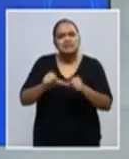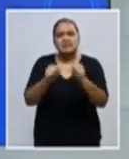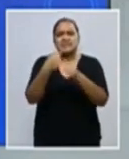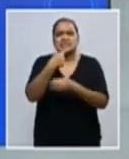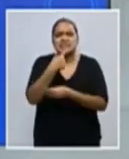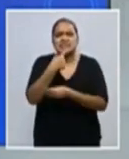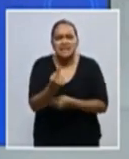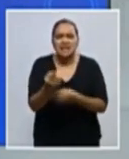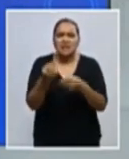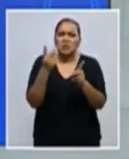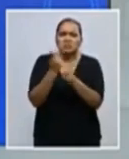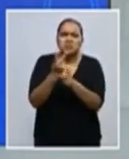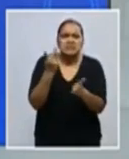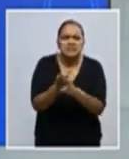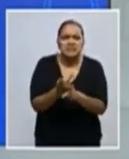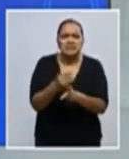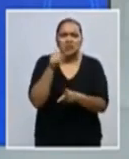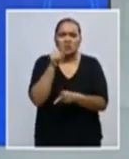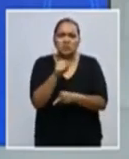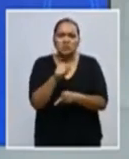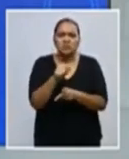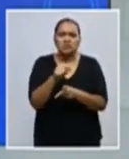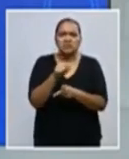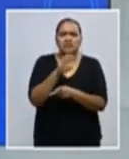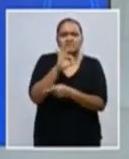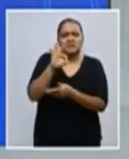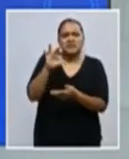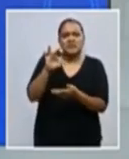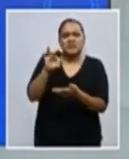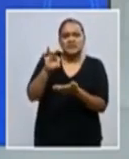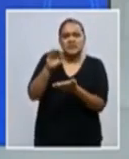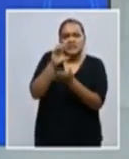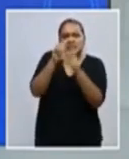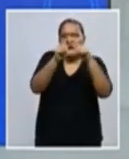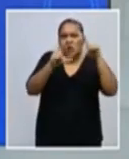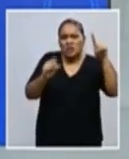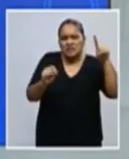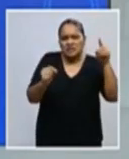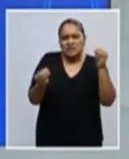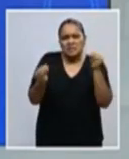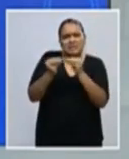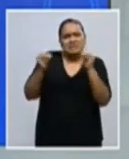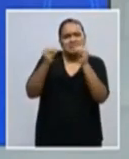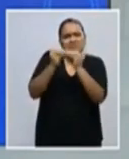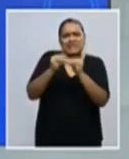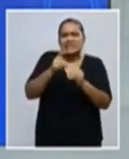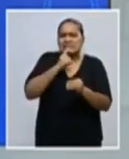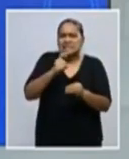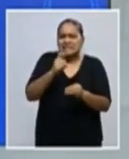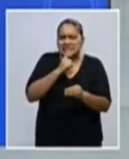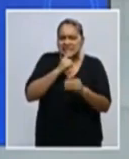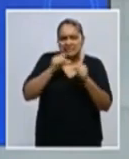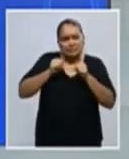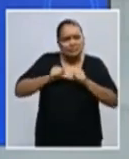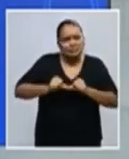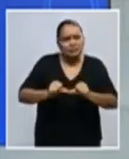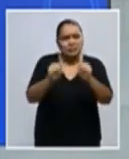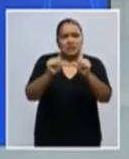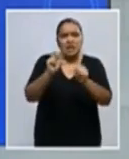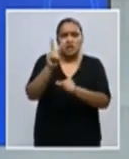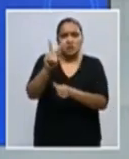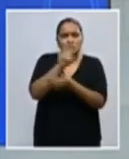Cortés va a tener, durante la próxima semana, un endurecimiento de las medidas para tratar de frenar esta